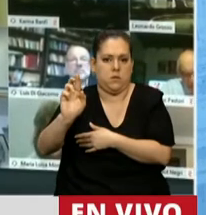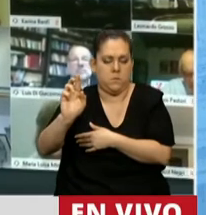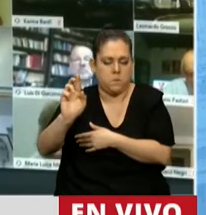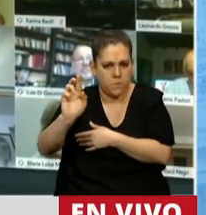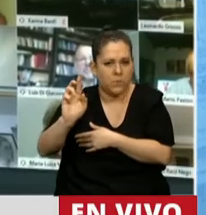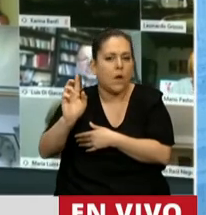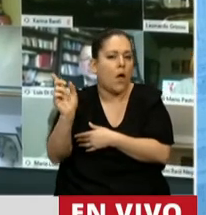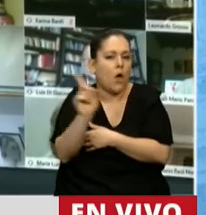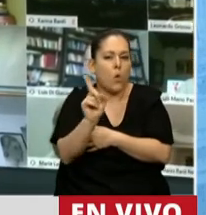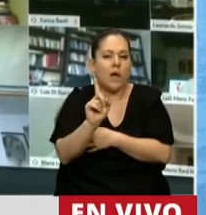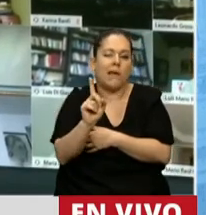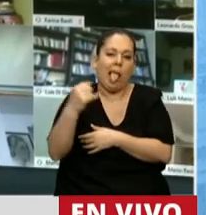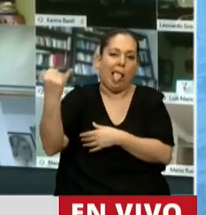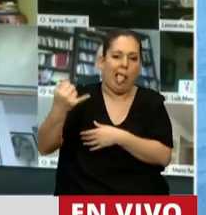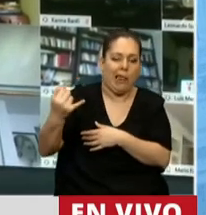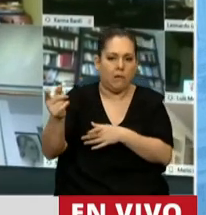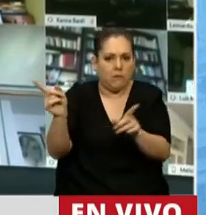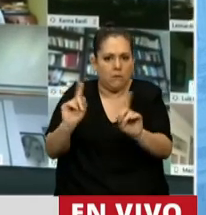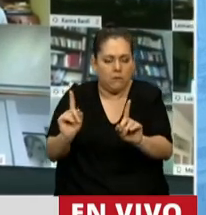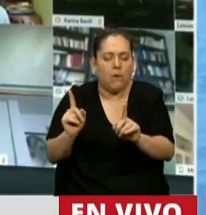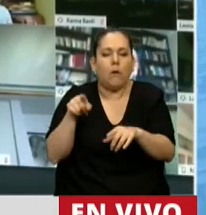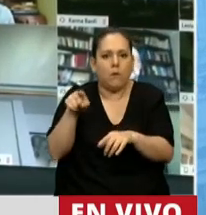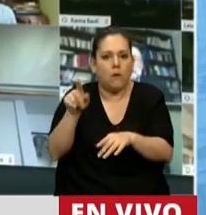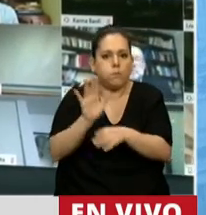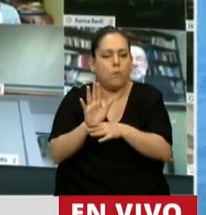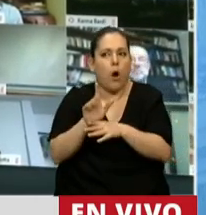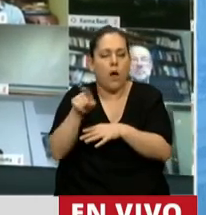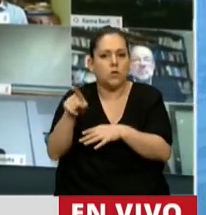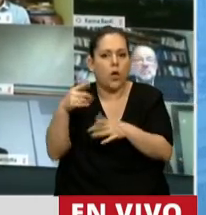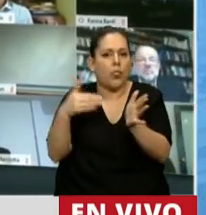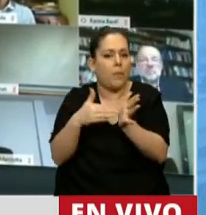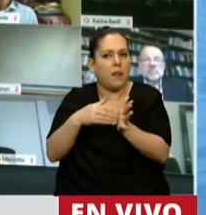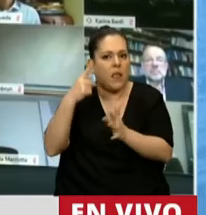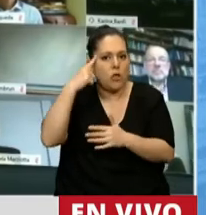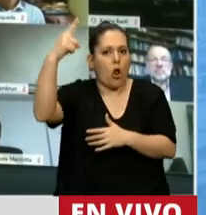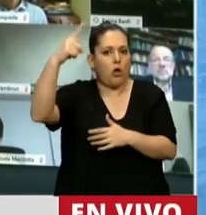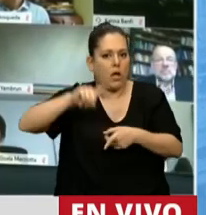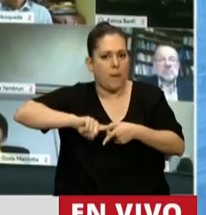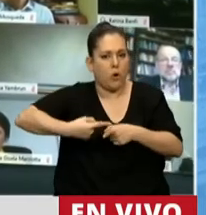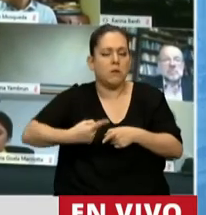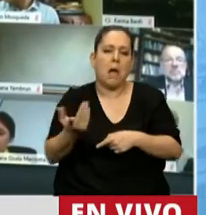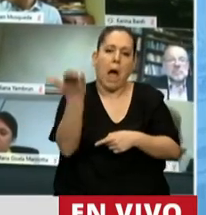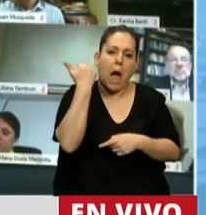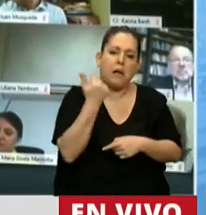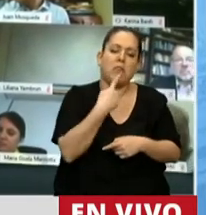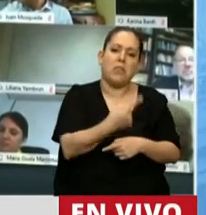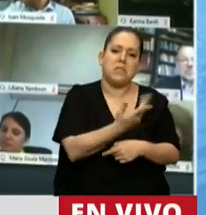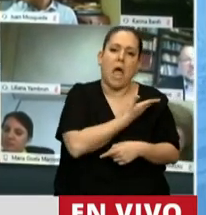Y no es un tema menor, porque tiene que ver con una concepción política. Yo me acuerdo que se hablaba de achicar el Estado,